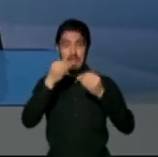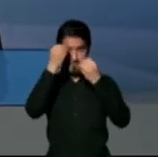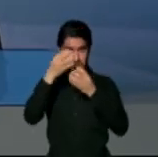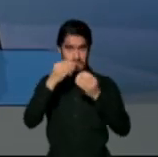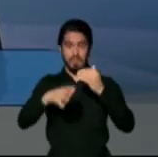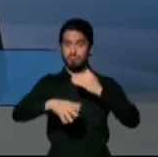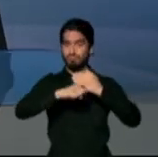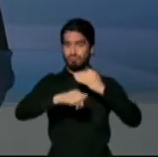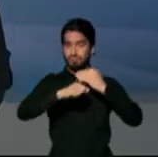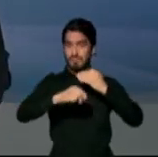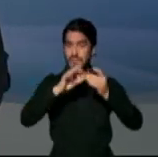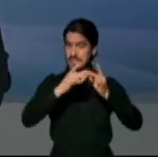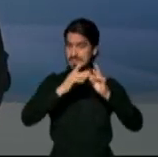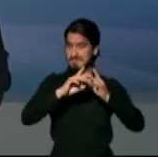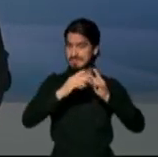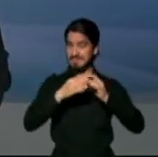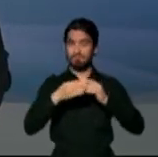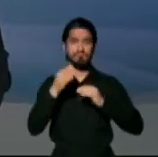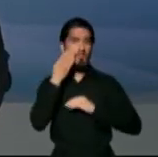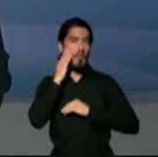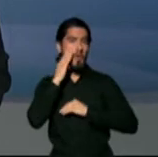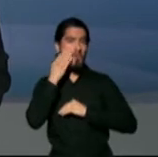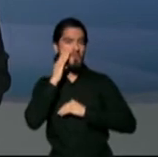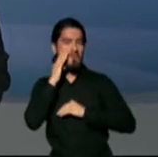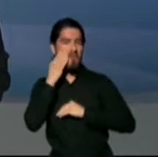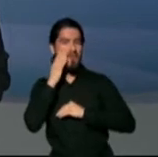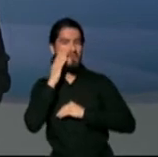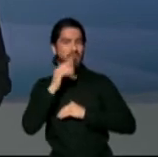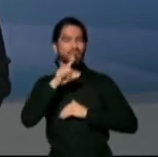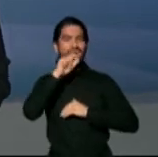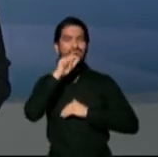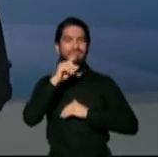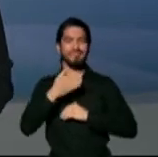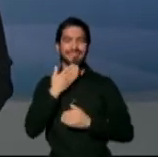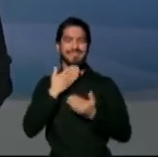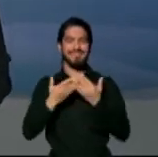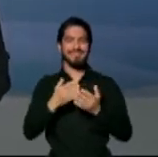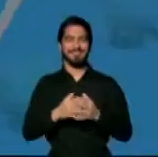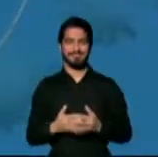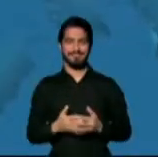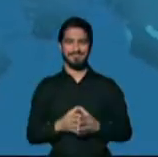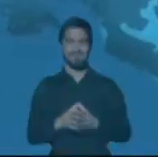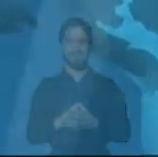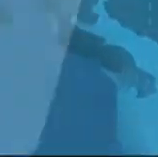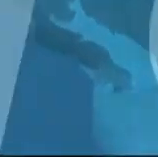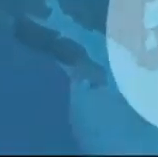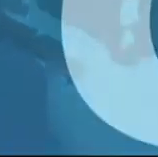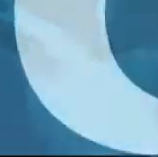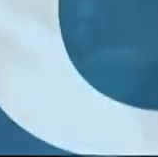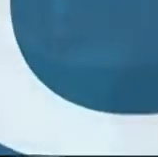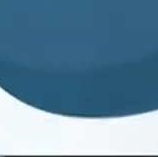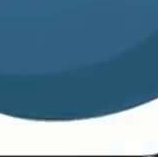y pr punto pr y síganos en nuestras redes en facebook y twitter y